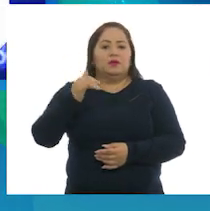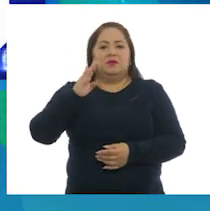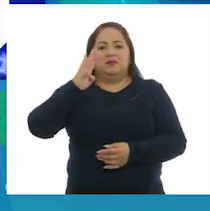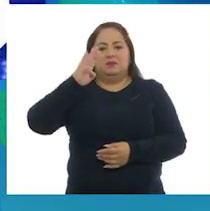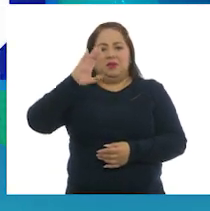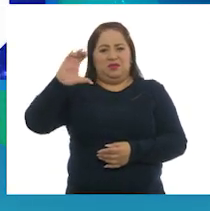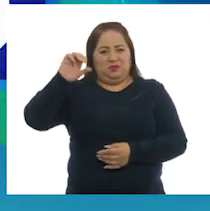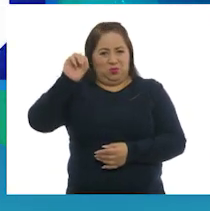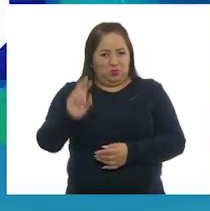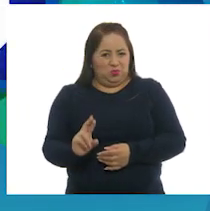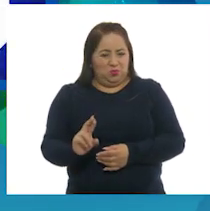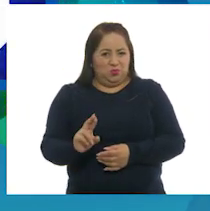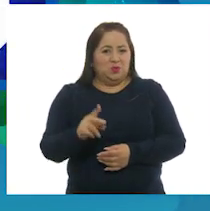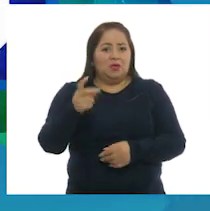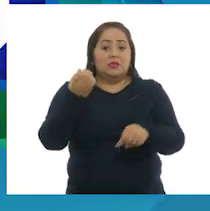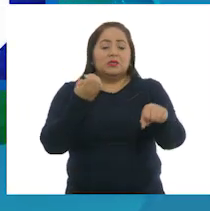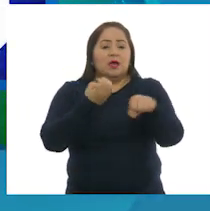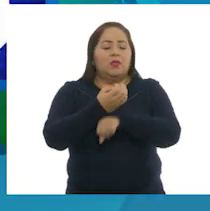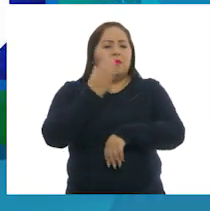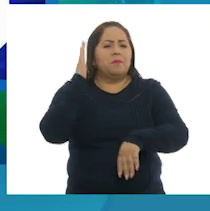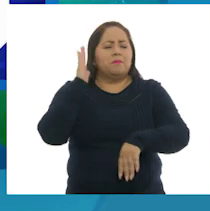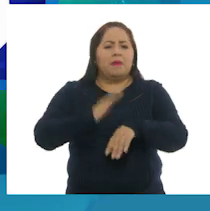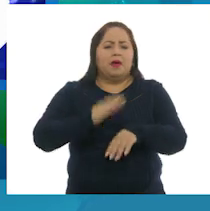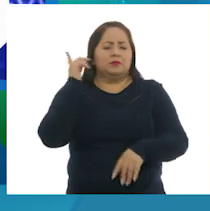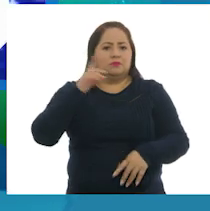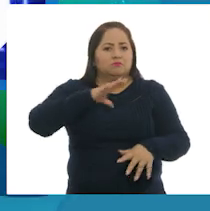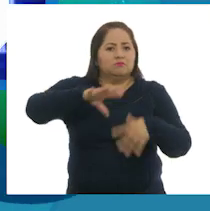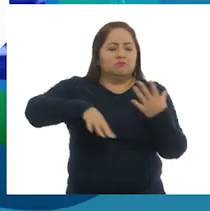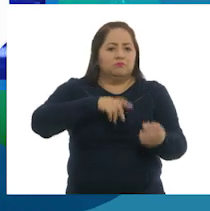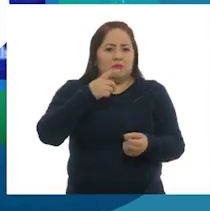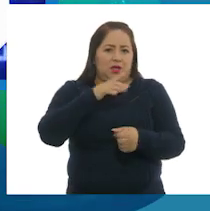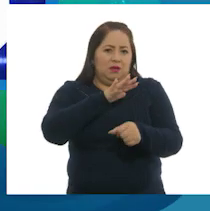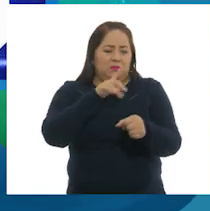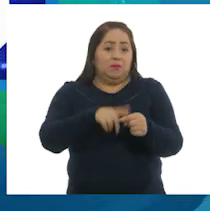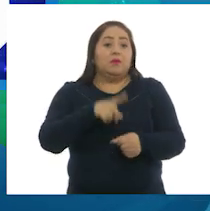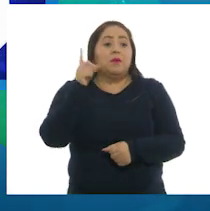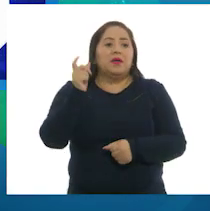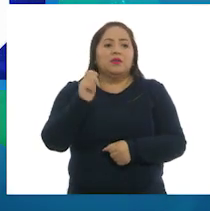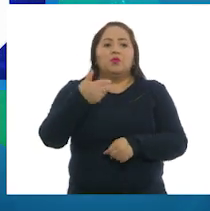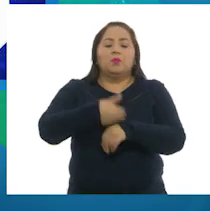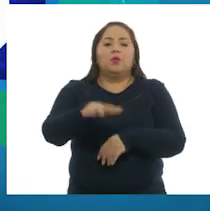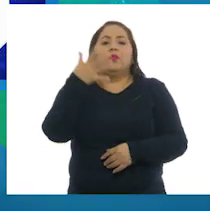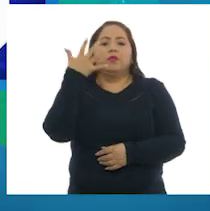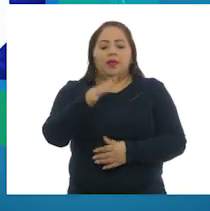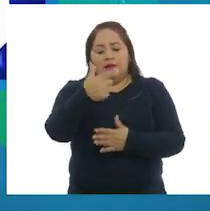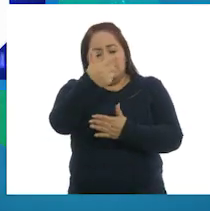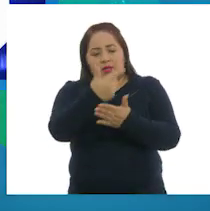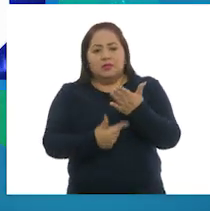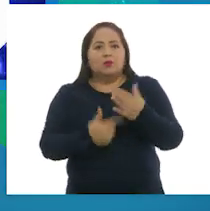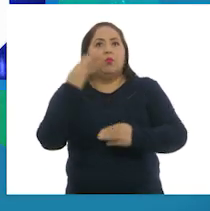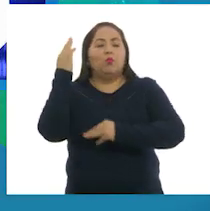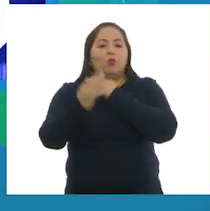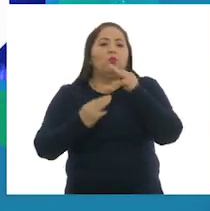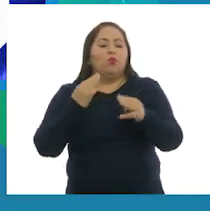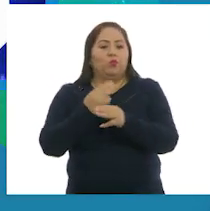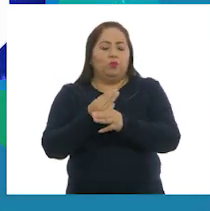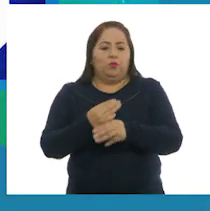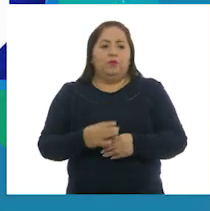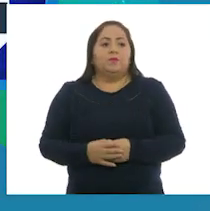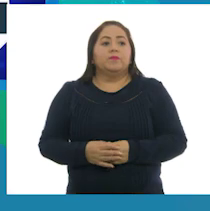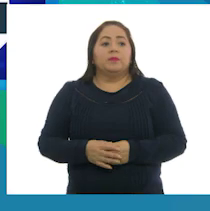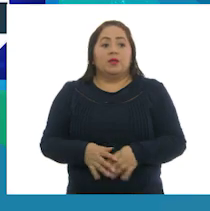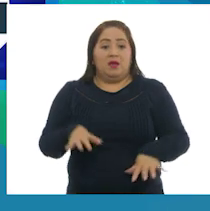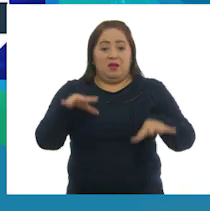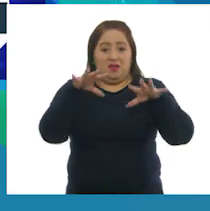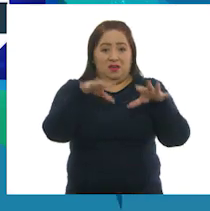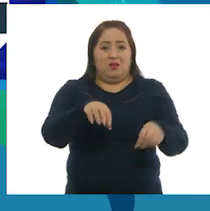California Sur fueron los estados de mayor aportación. Se ubicó en el décimo lugar en la lista del mundo. La